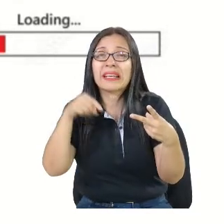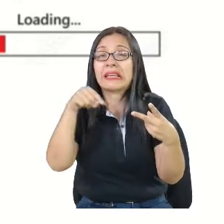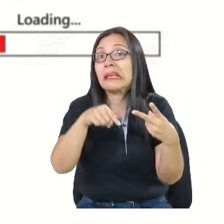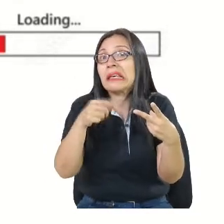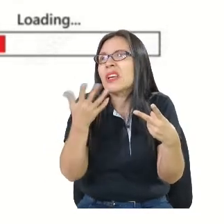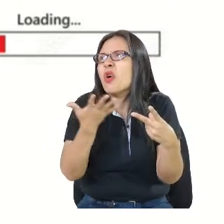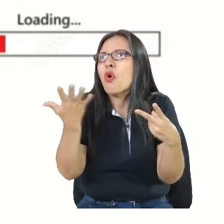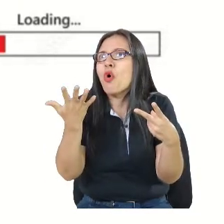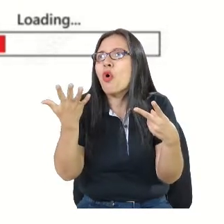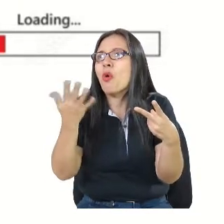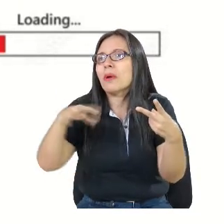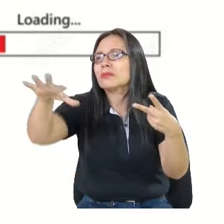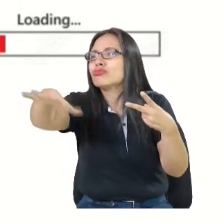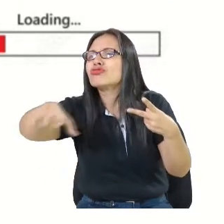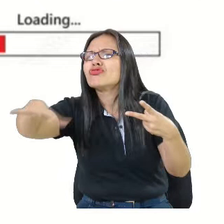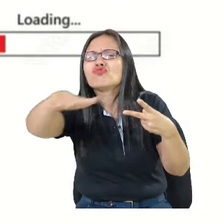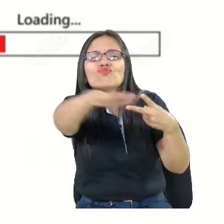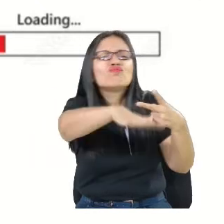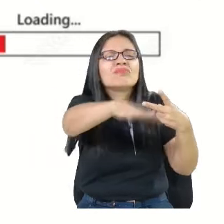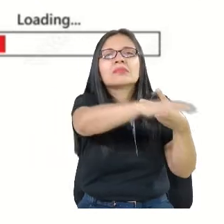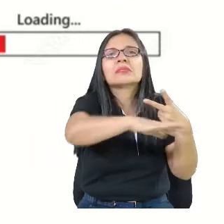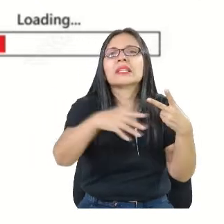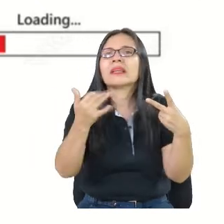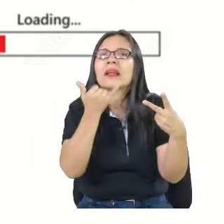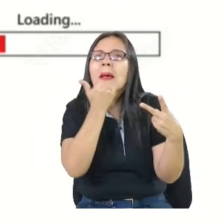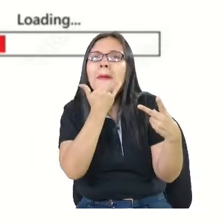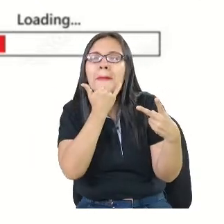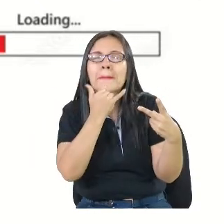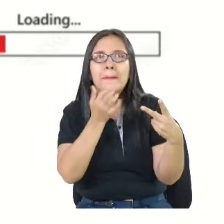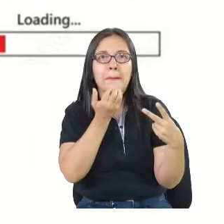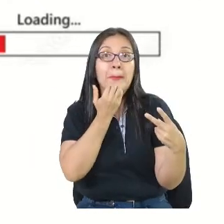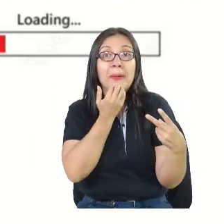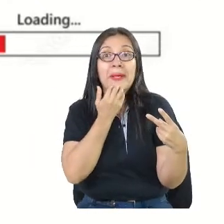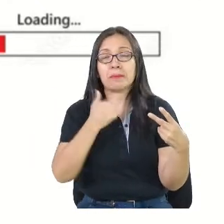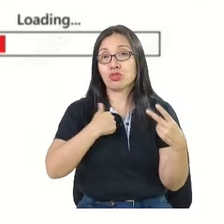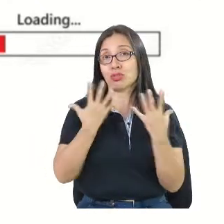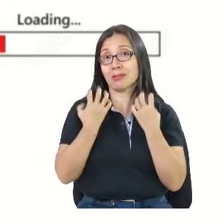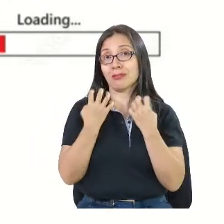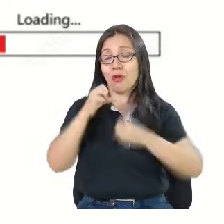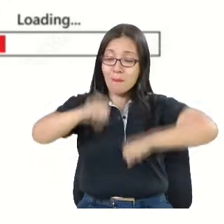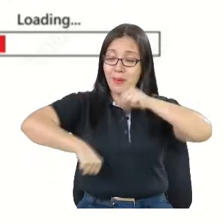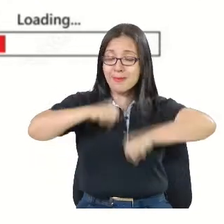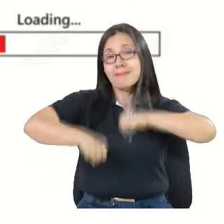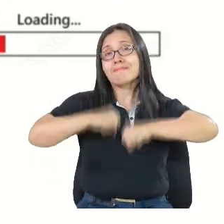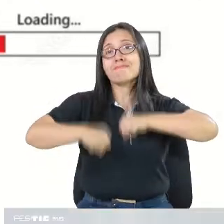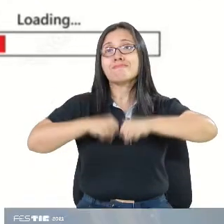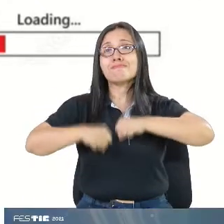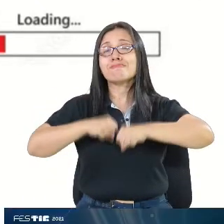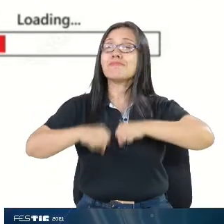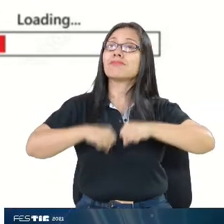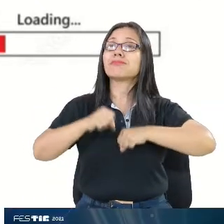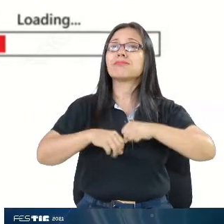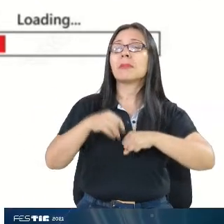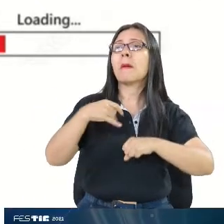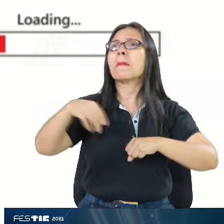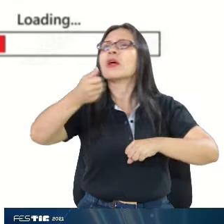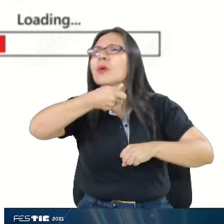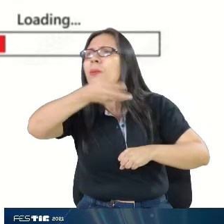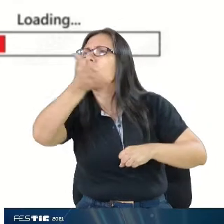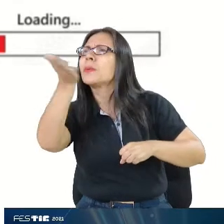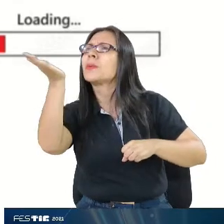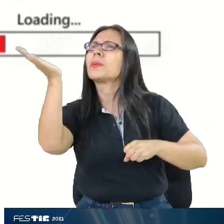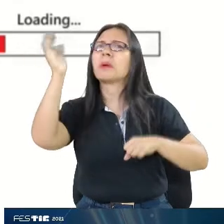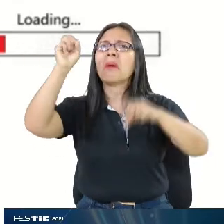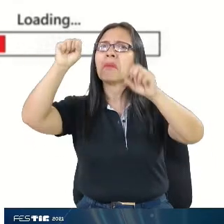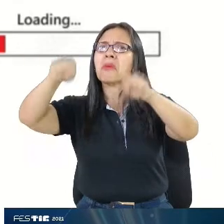en X o Y zona. Por ejemplo, si quiero salir a montar bici, pues sí está bien la calidad del aire en ese momento para